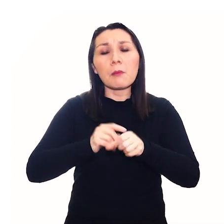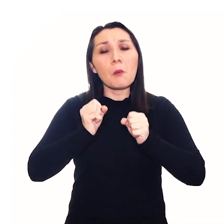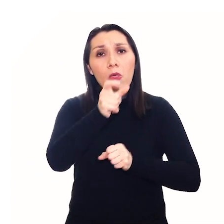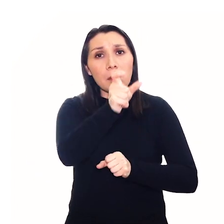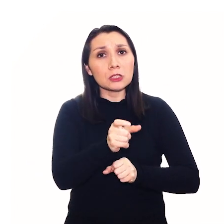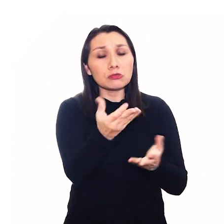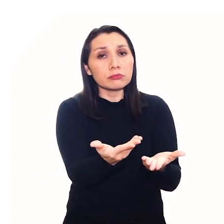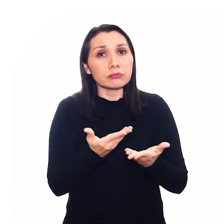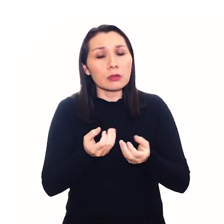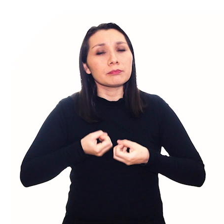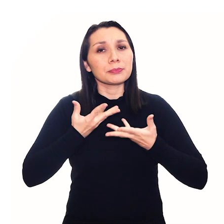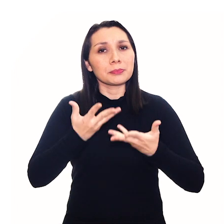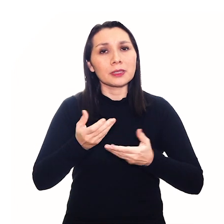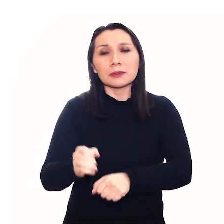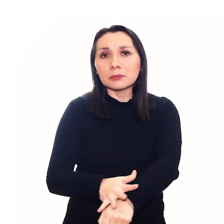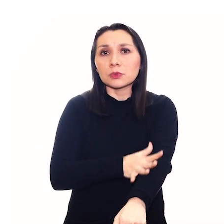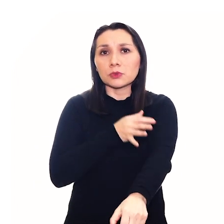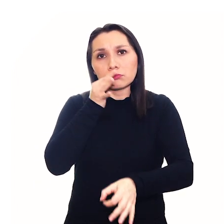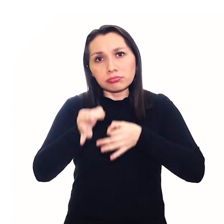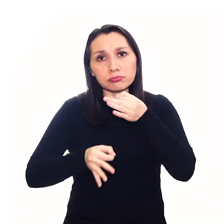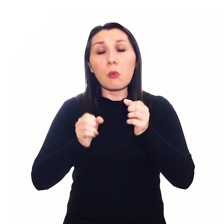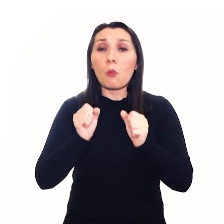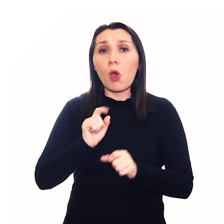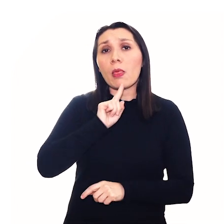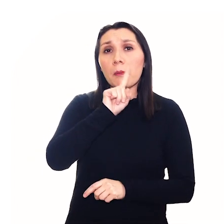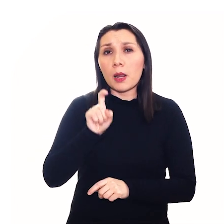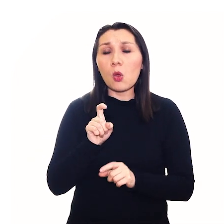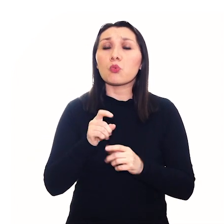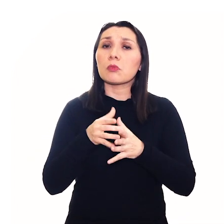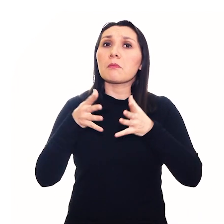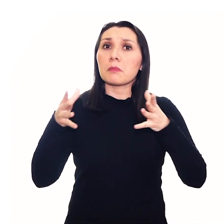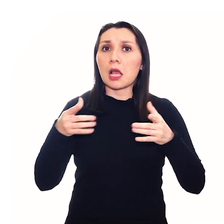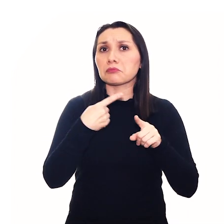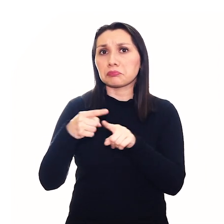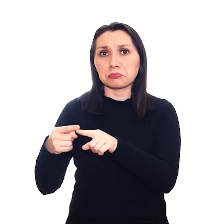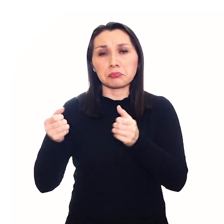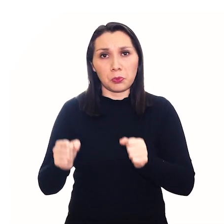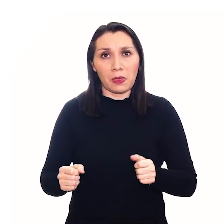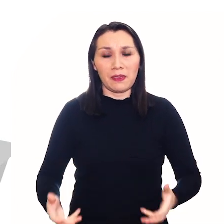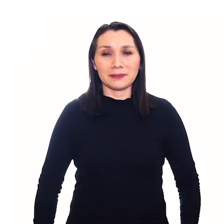se exprese y manifieste sus emociones y realice sus consultas con preguntas amplias.